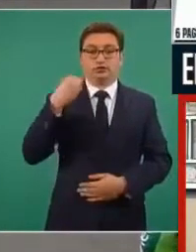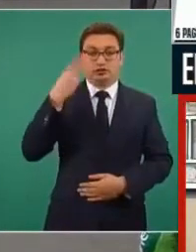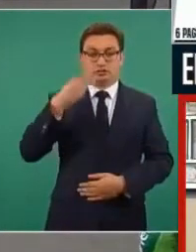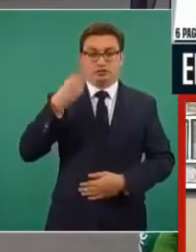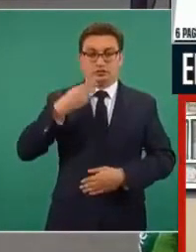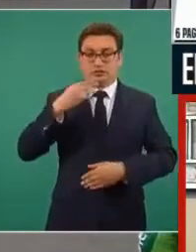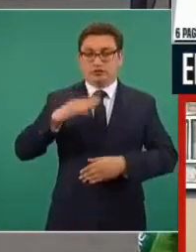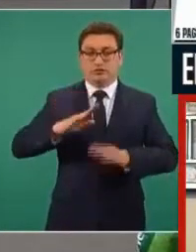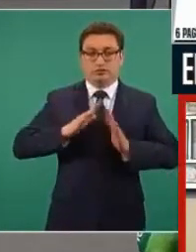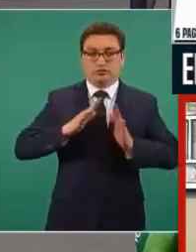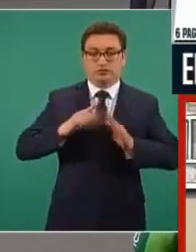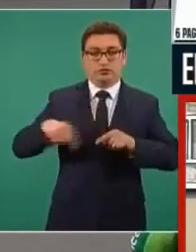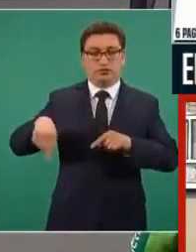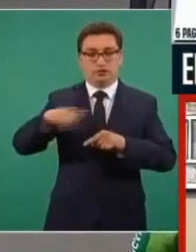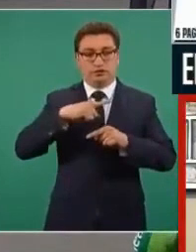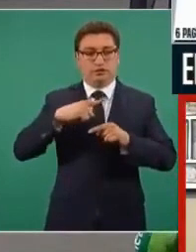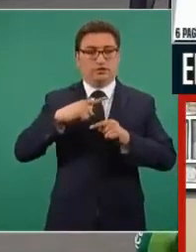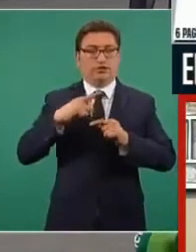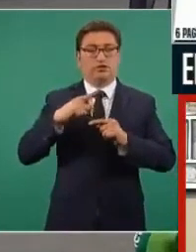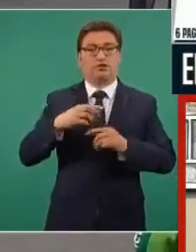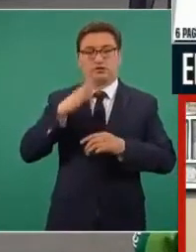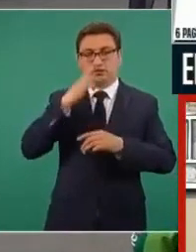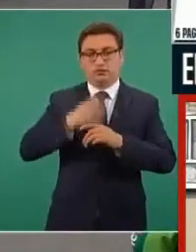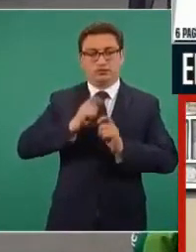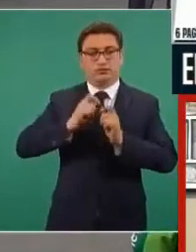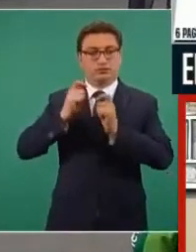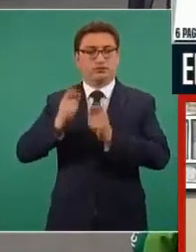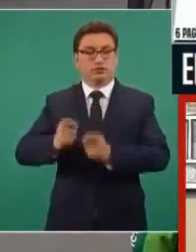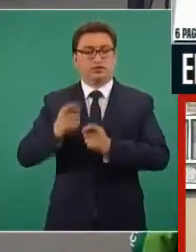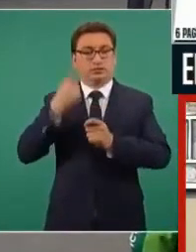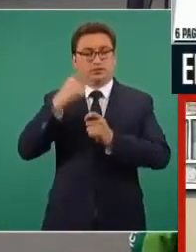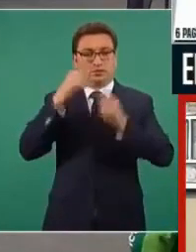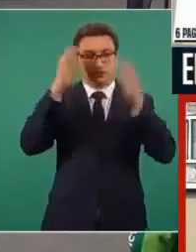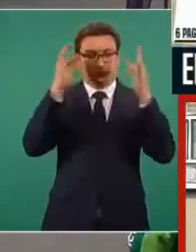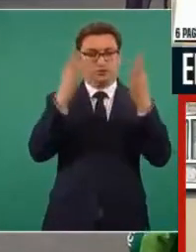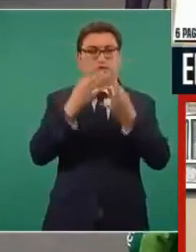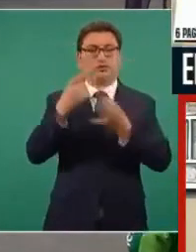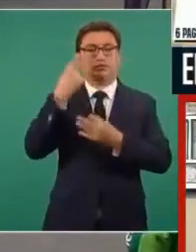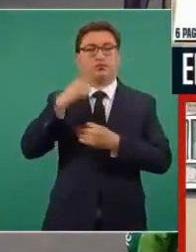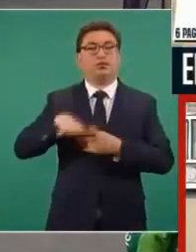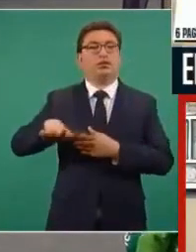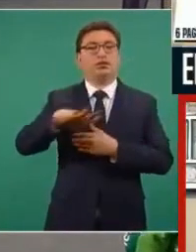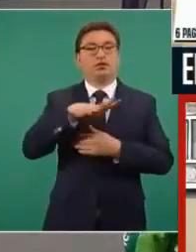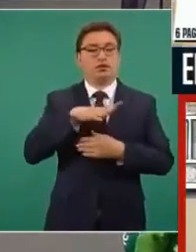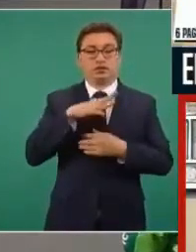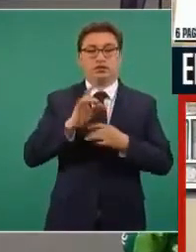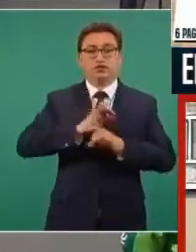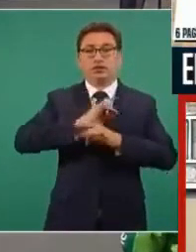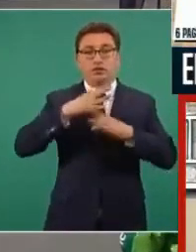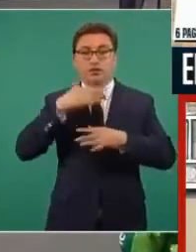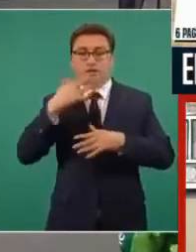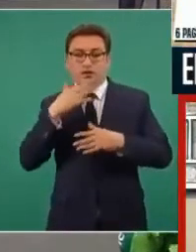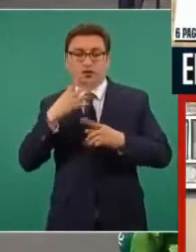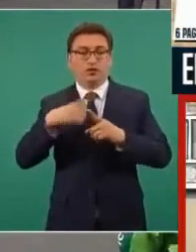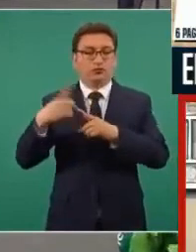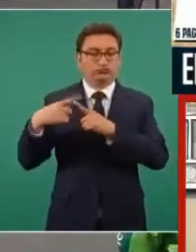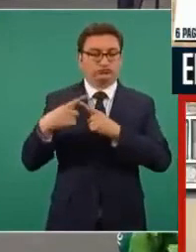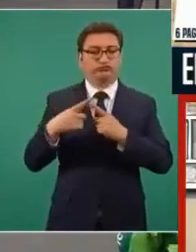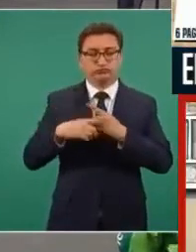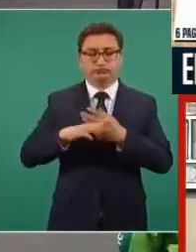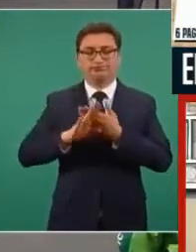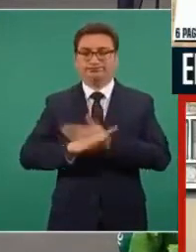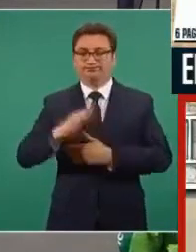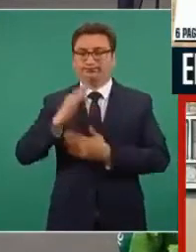de marzo mandos militares quedaron al frente de la administración de aduanas para frenar el contrabando fiscal.